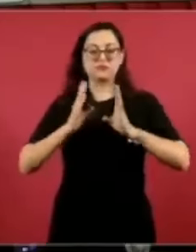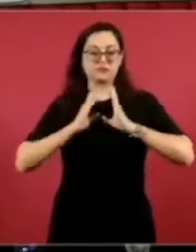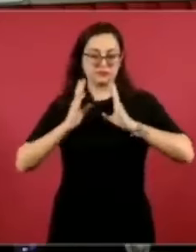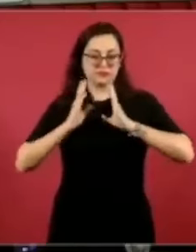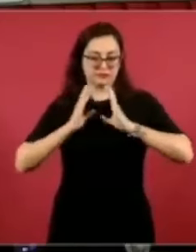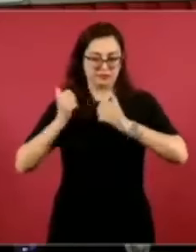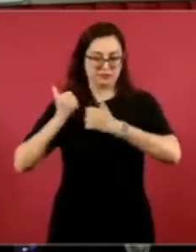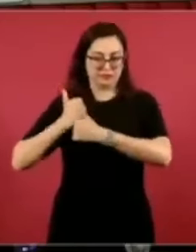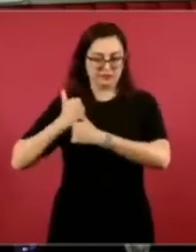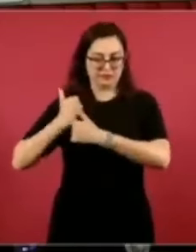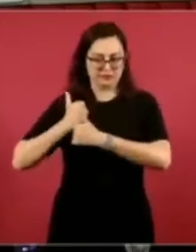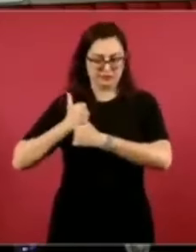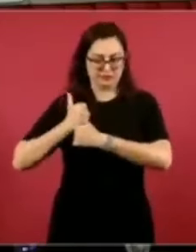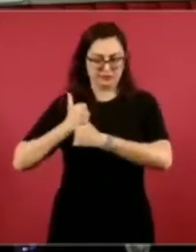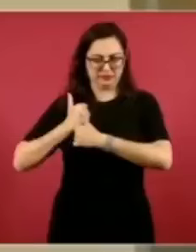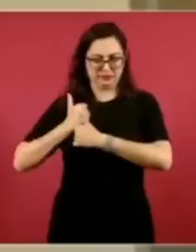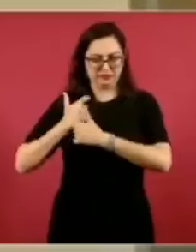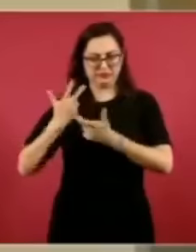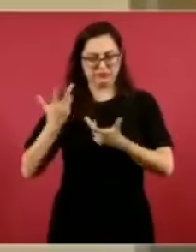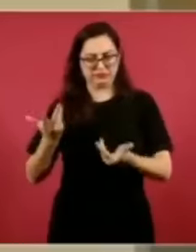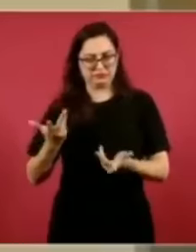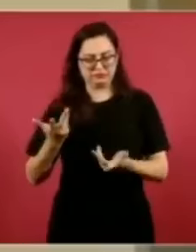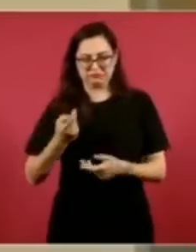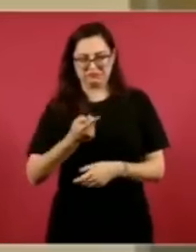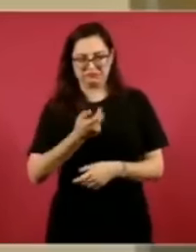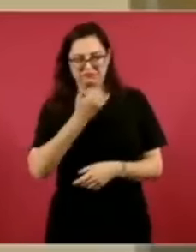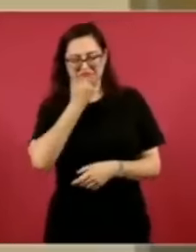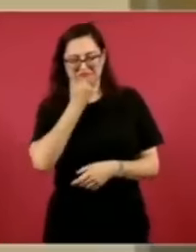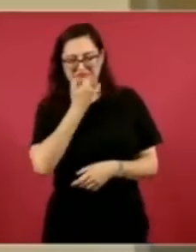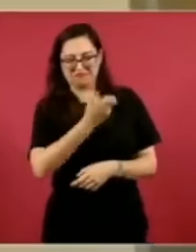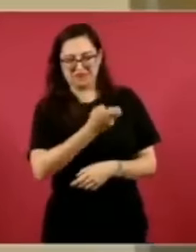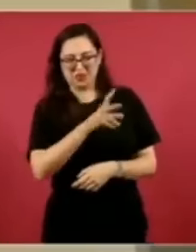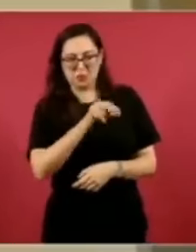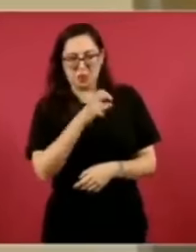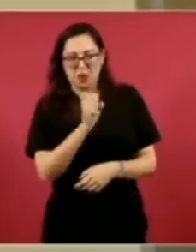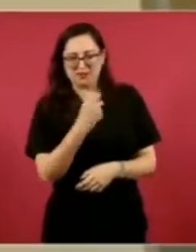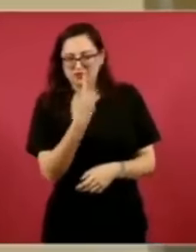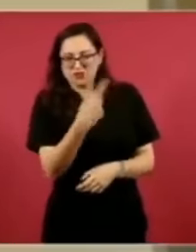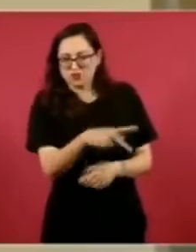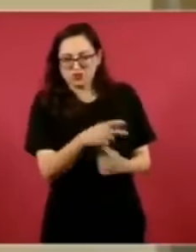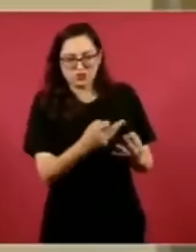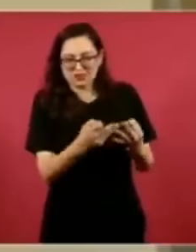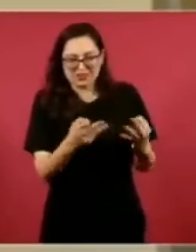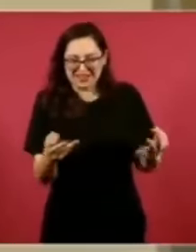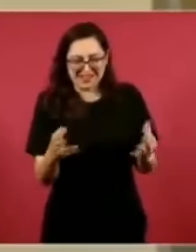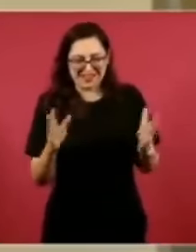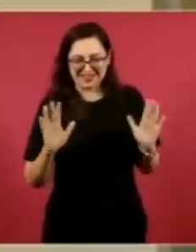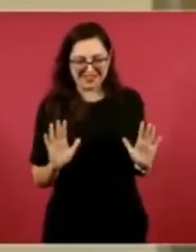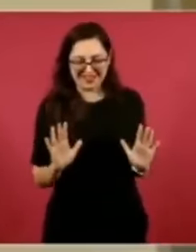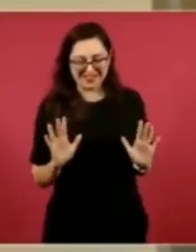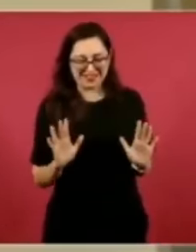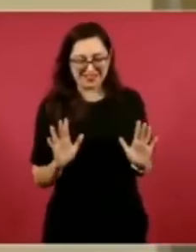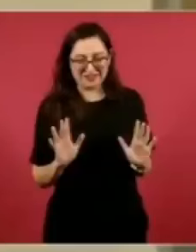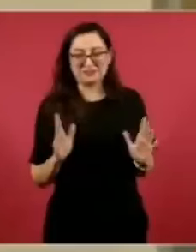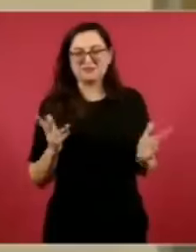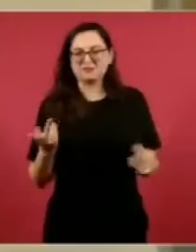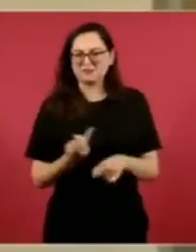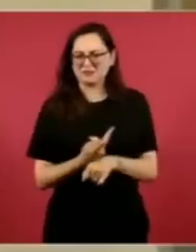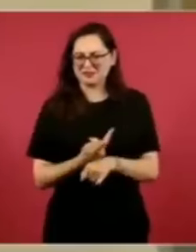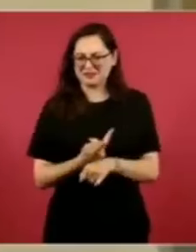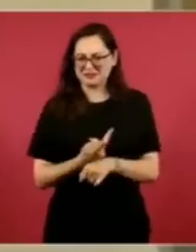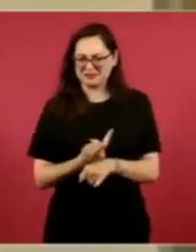que los actos reclamados quedaron sin materia, además que su derecho de indemnización está